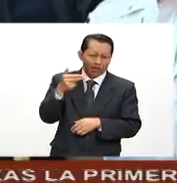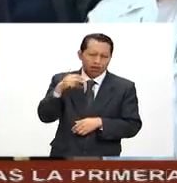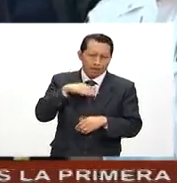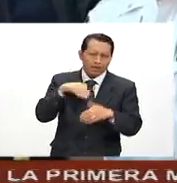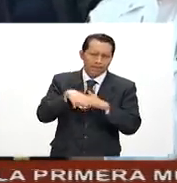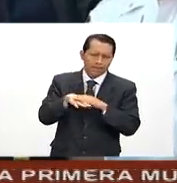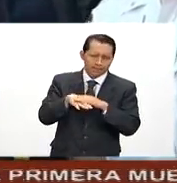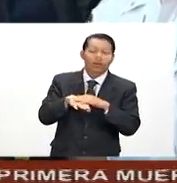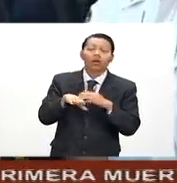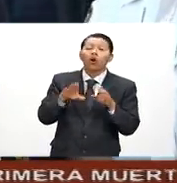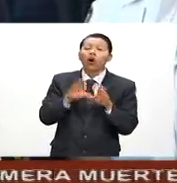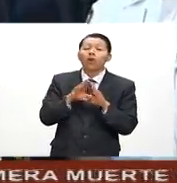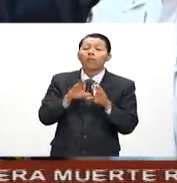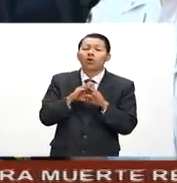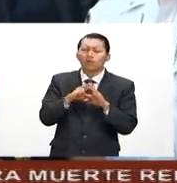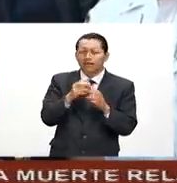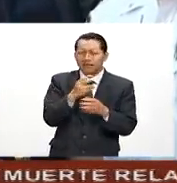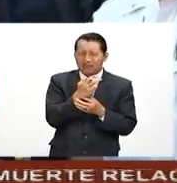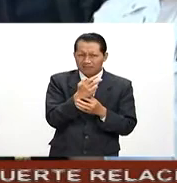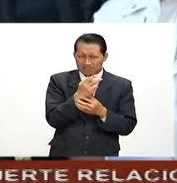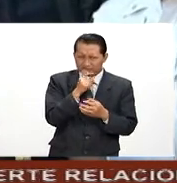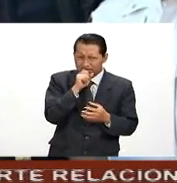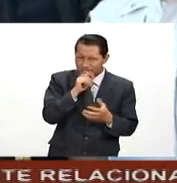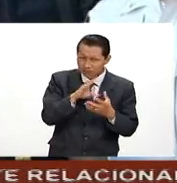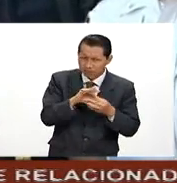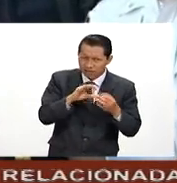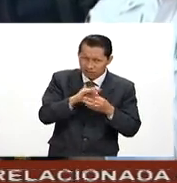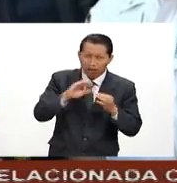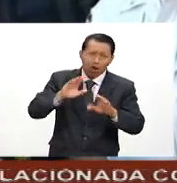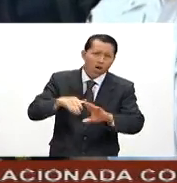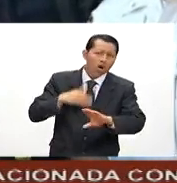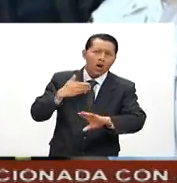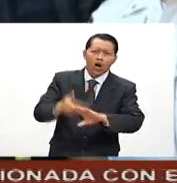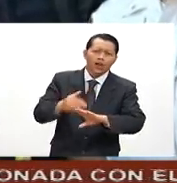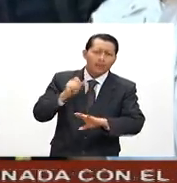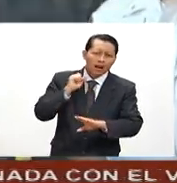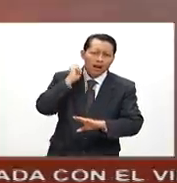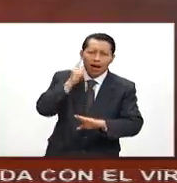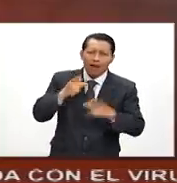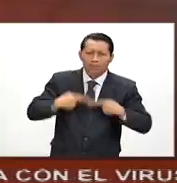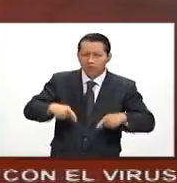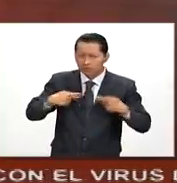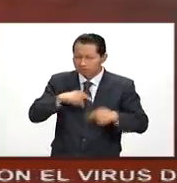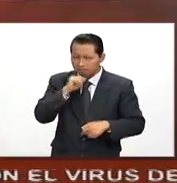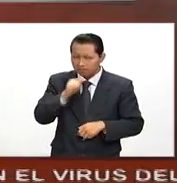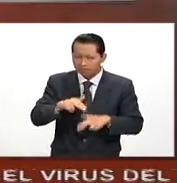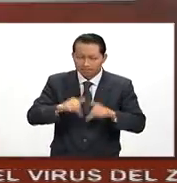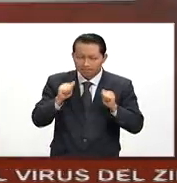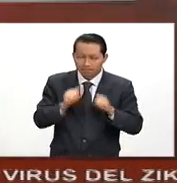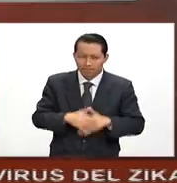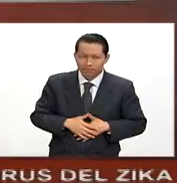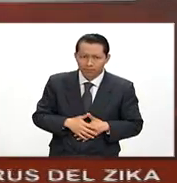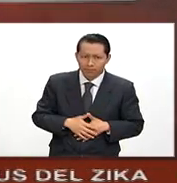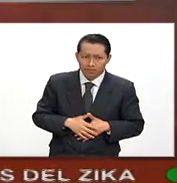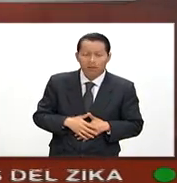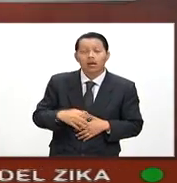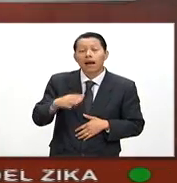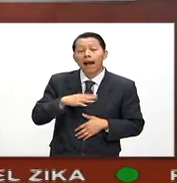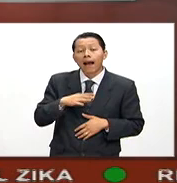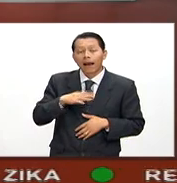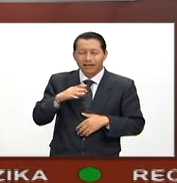En ningún momento expresa que quiera hacerle daño a alguien. En su cuenta de Twitter, el magnate